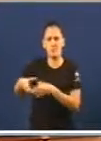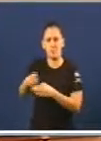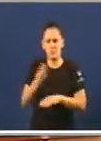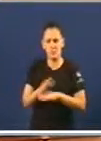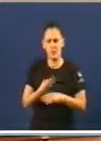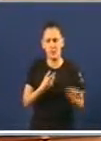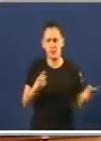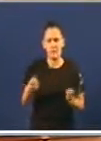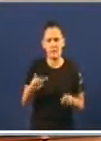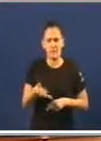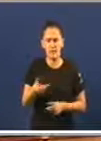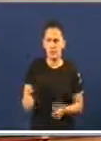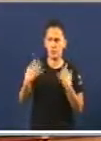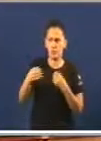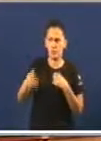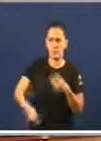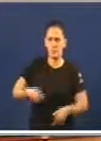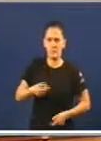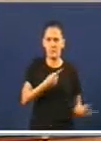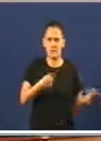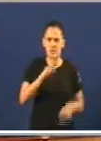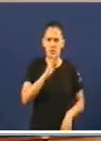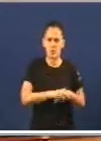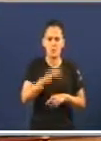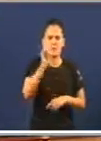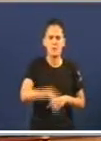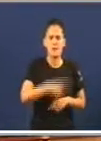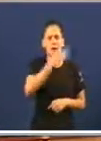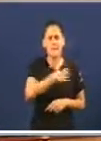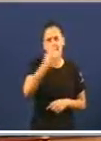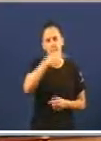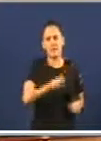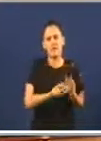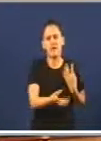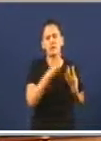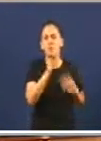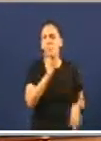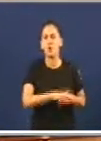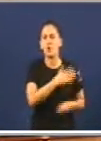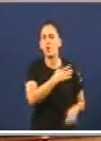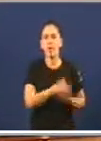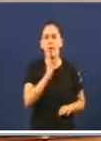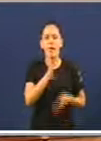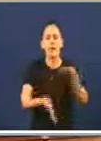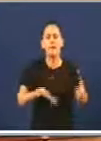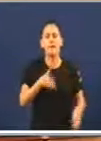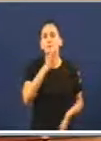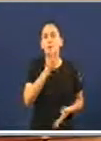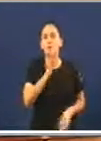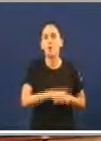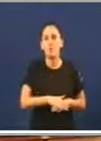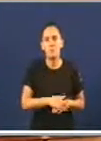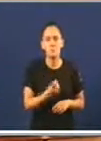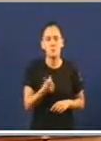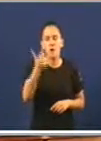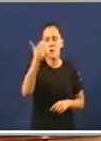demandas que nos trasladan e a que coñezamos os datos que motivan o non cumprimento desas demandas. Temos moi poucas